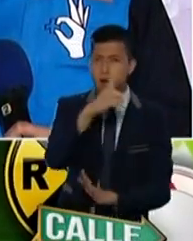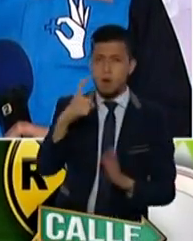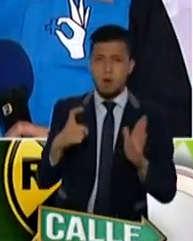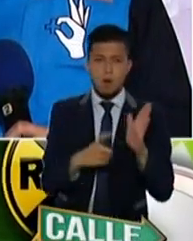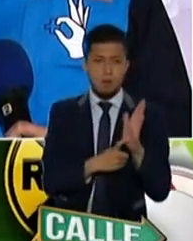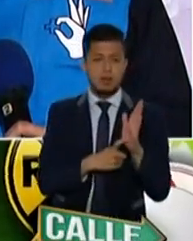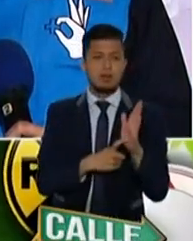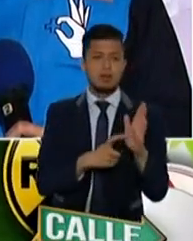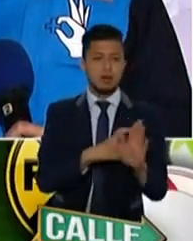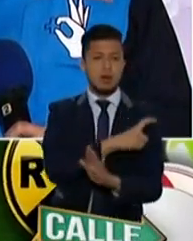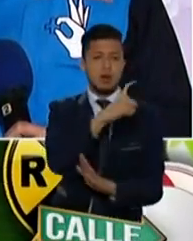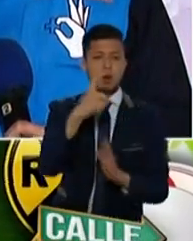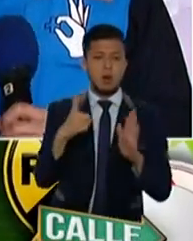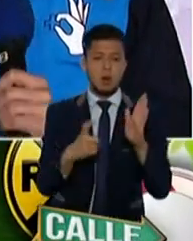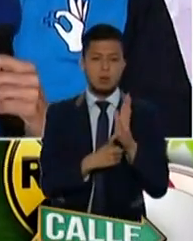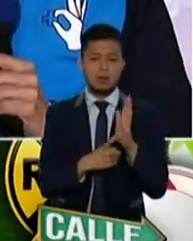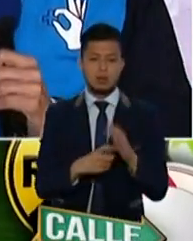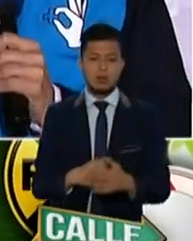de todos los que nosotros.